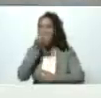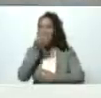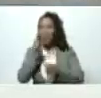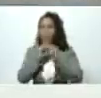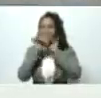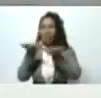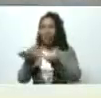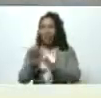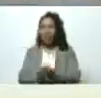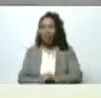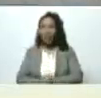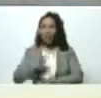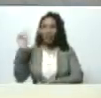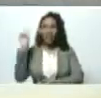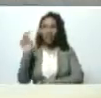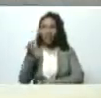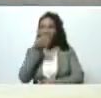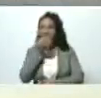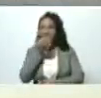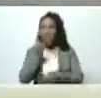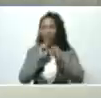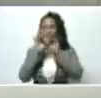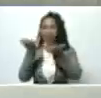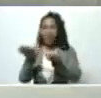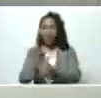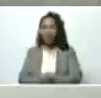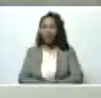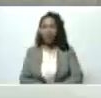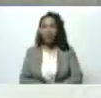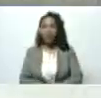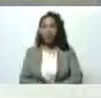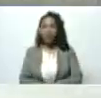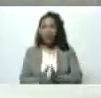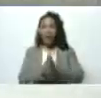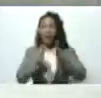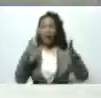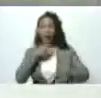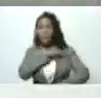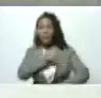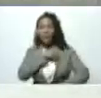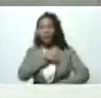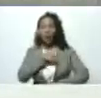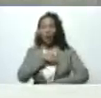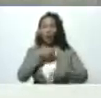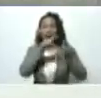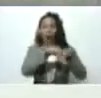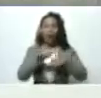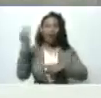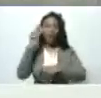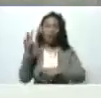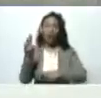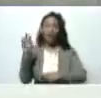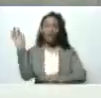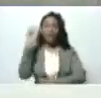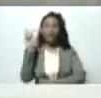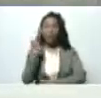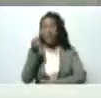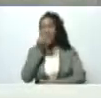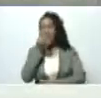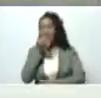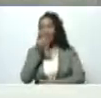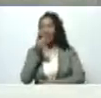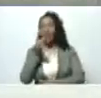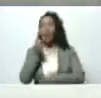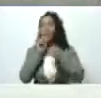la venezuela verde y bendita gran misión agro venezuela la venezuela verde y bendita